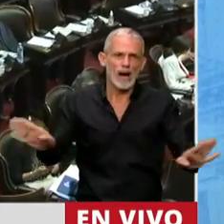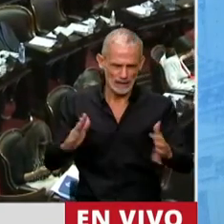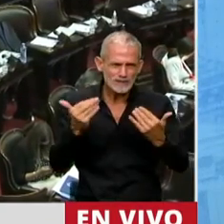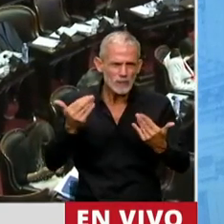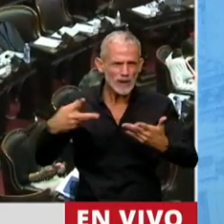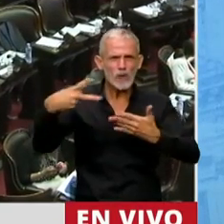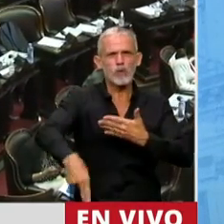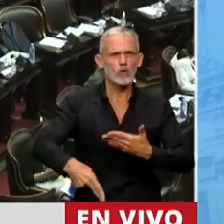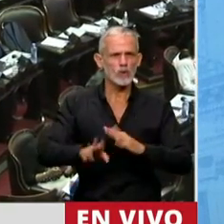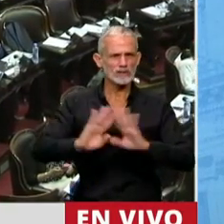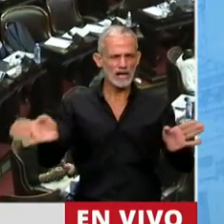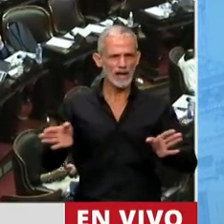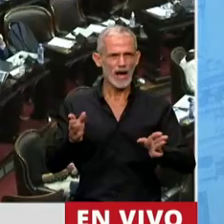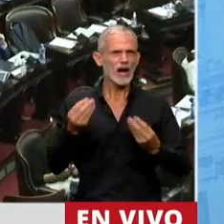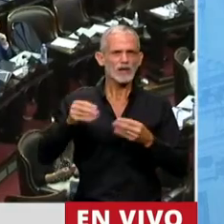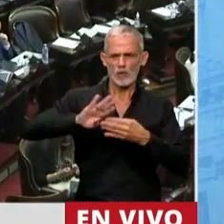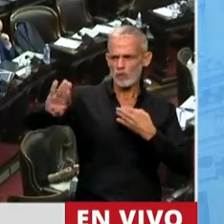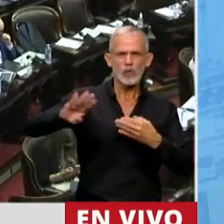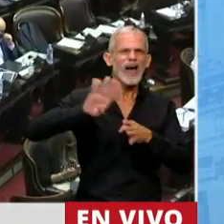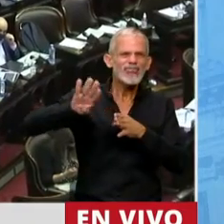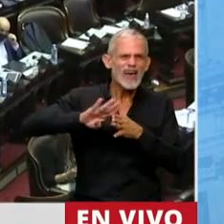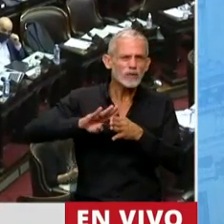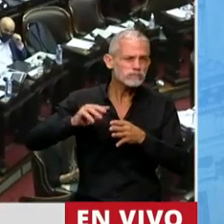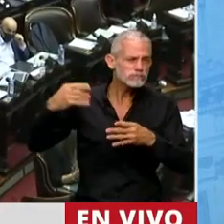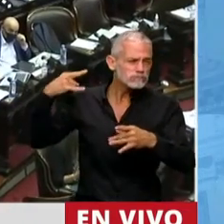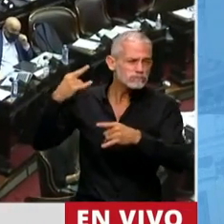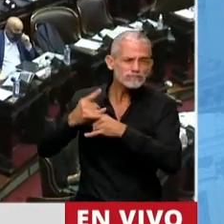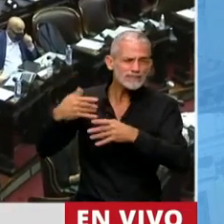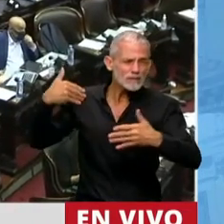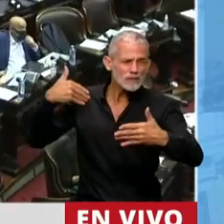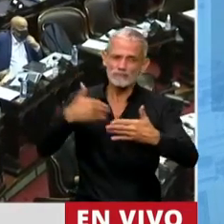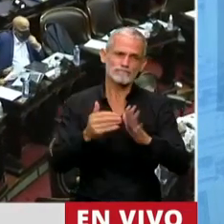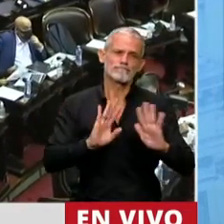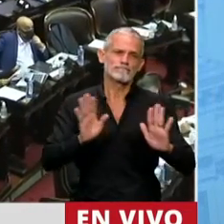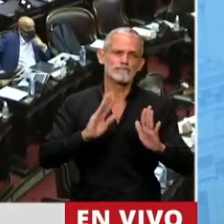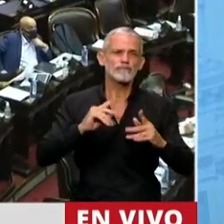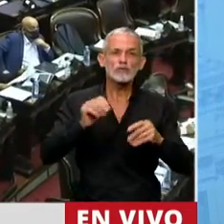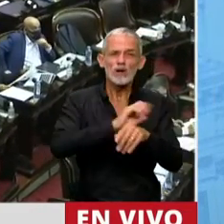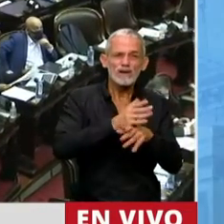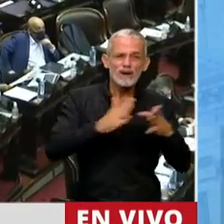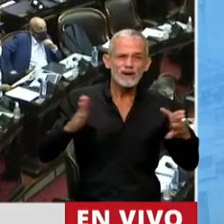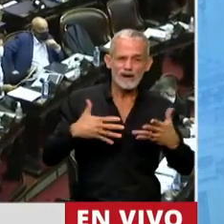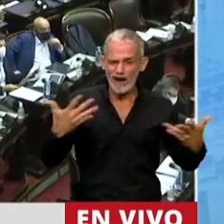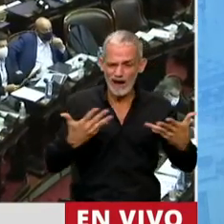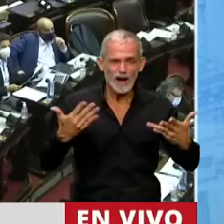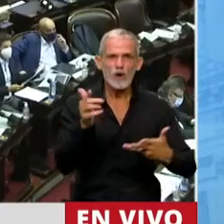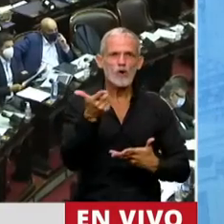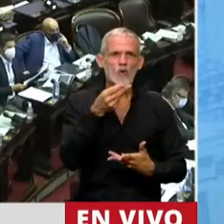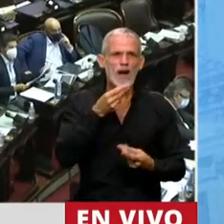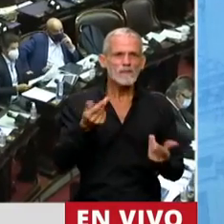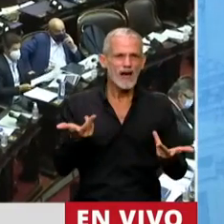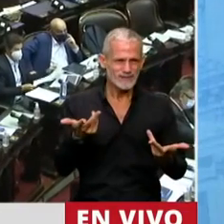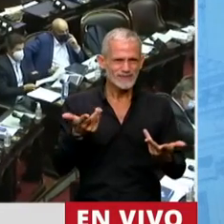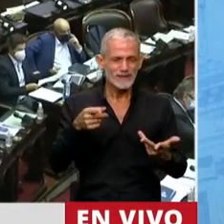significa una nación y un pueblo endeudados y nos deja indefensos frente a cualquier pandemia. Este proyecto es un gran